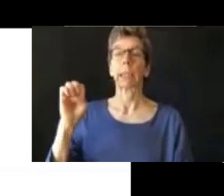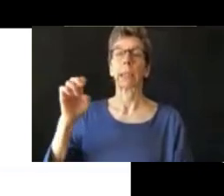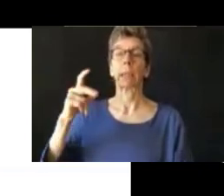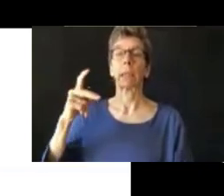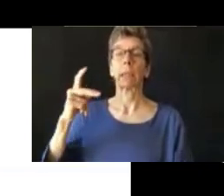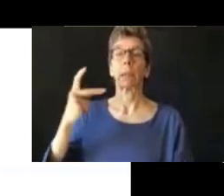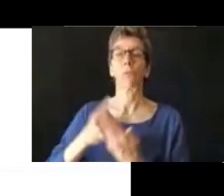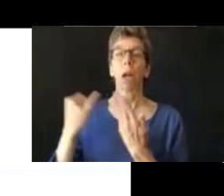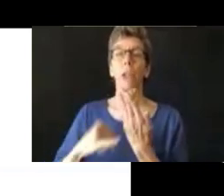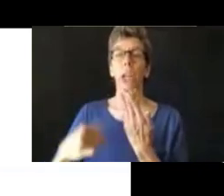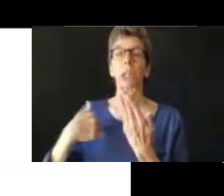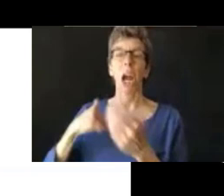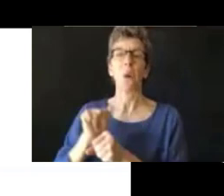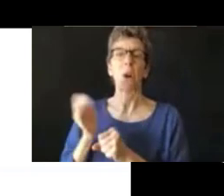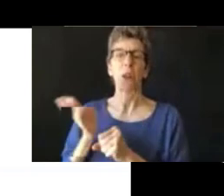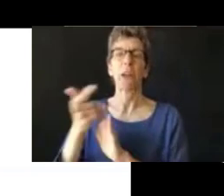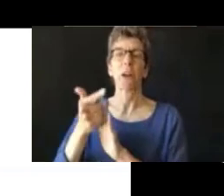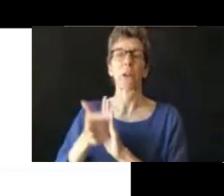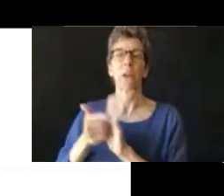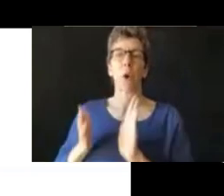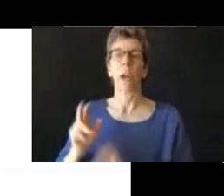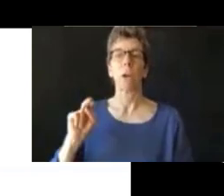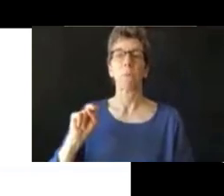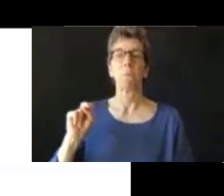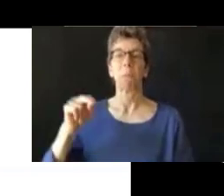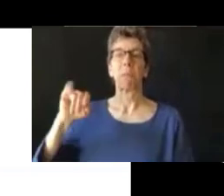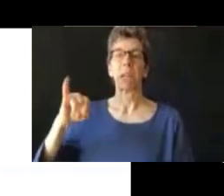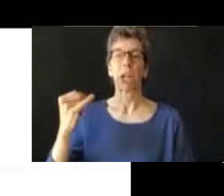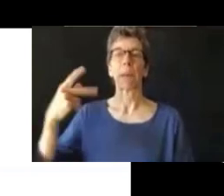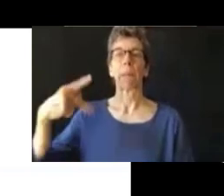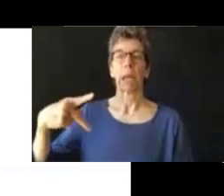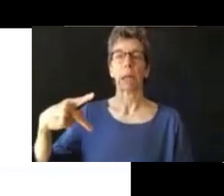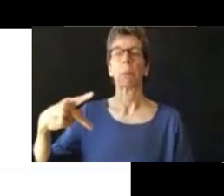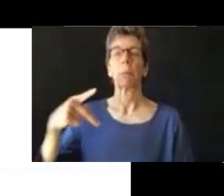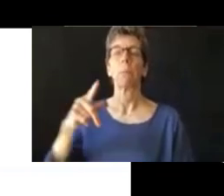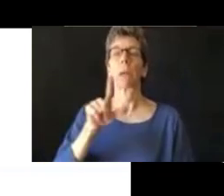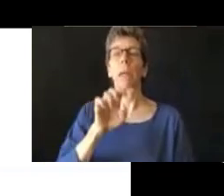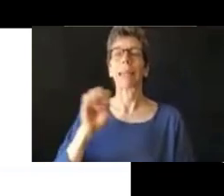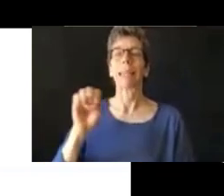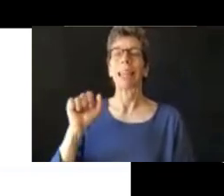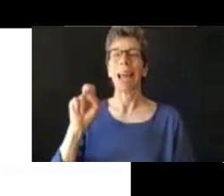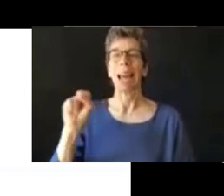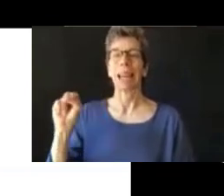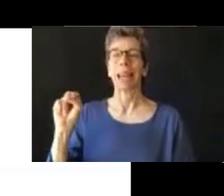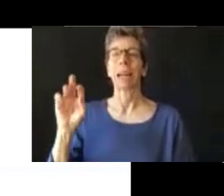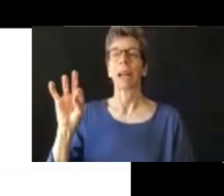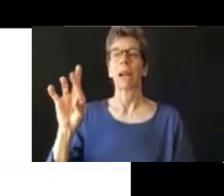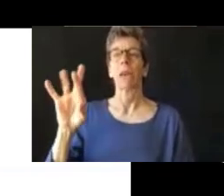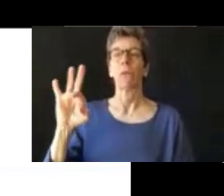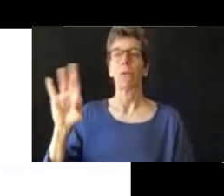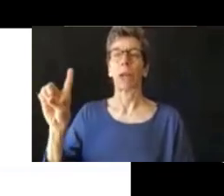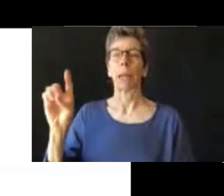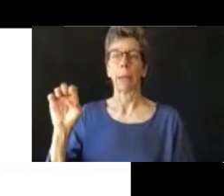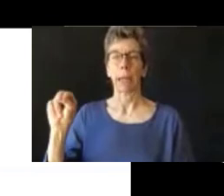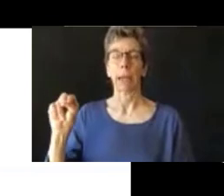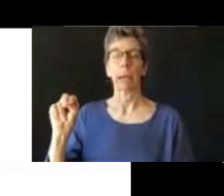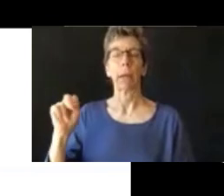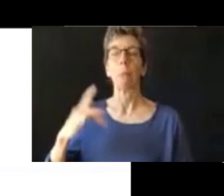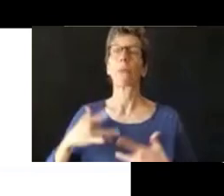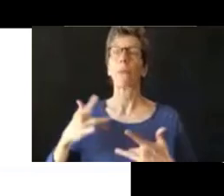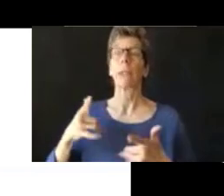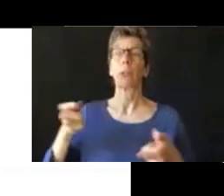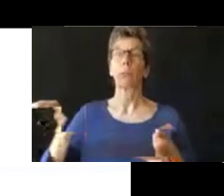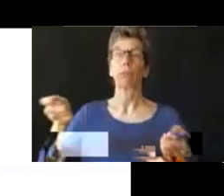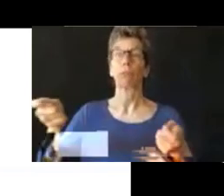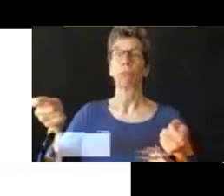personal de NJP, soy Leanne Friedman, y estoy feliz de estar aquí moderando el webinario del día de